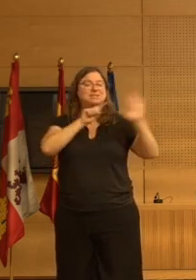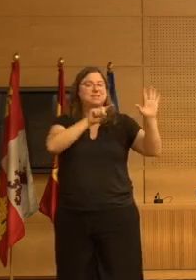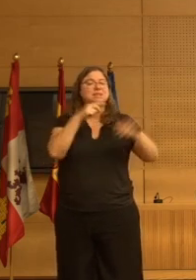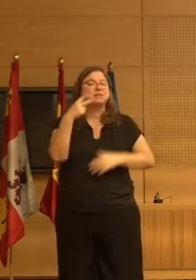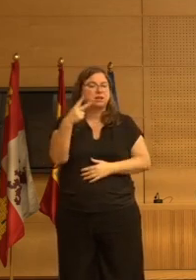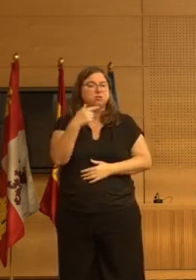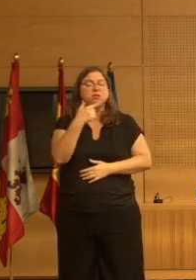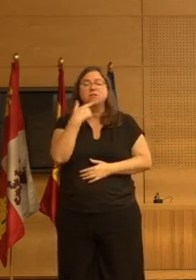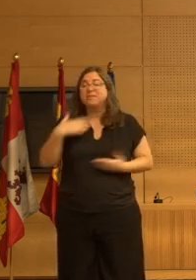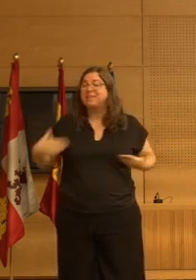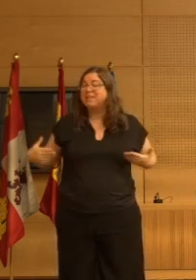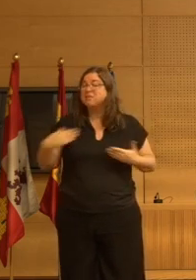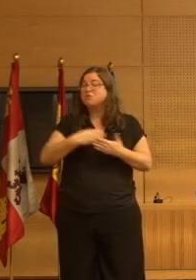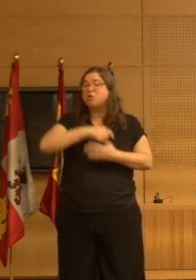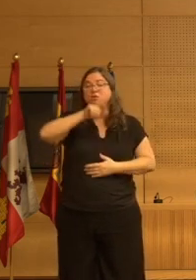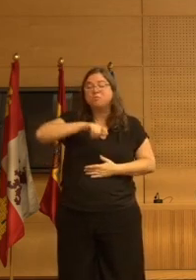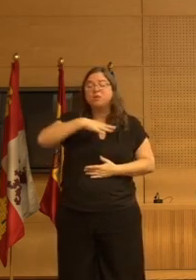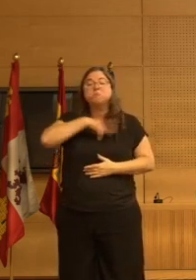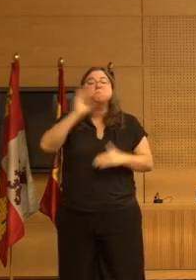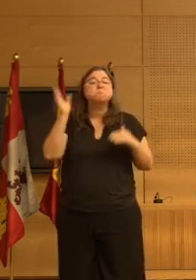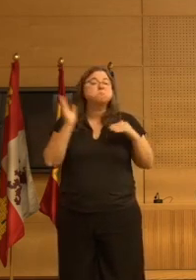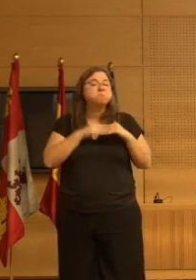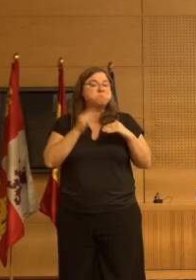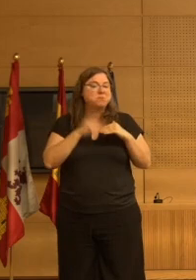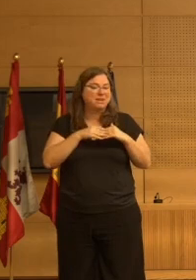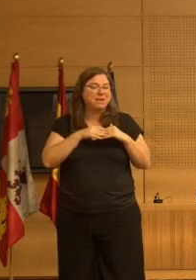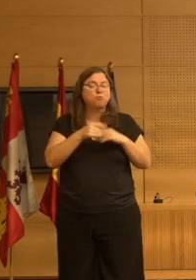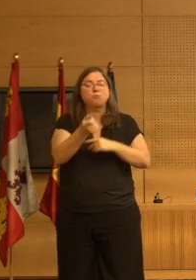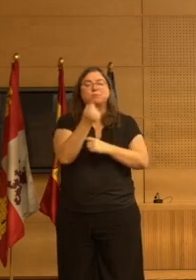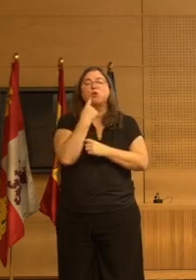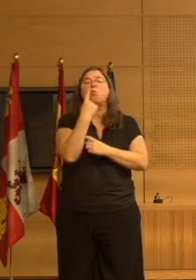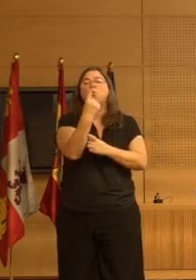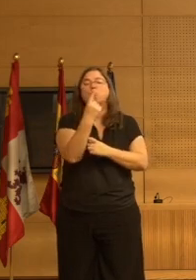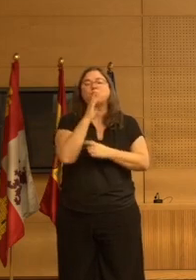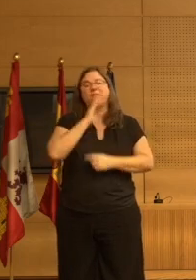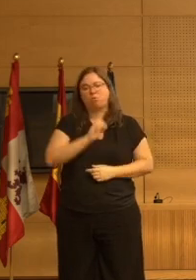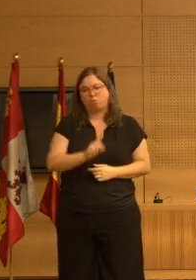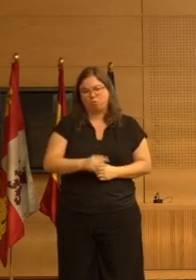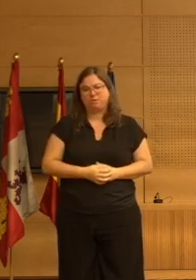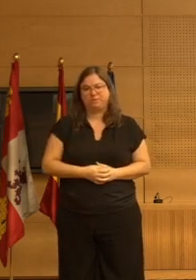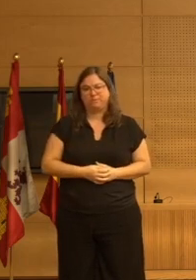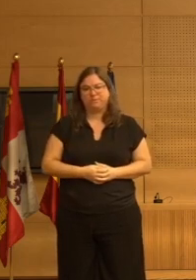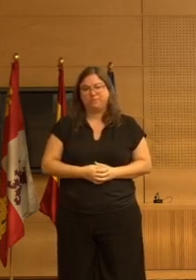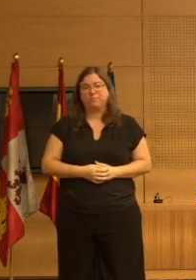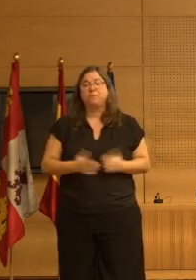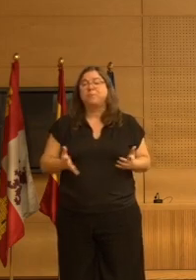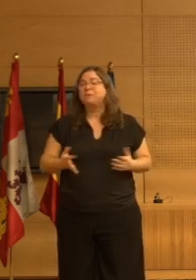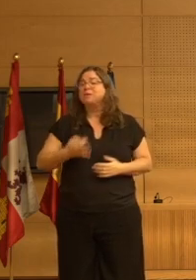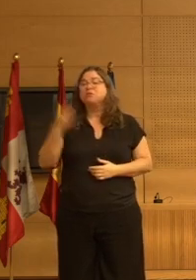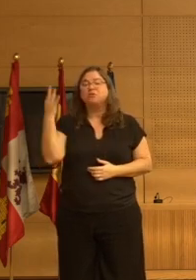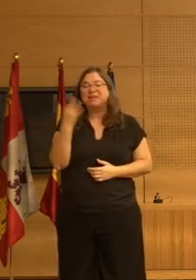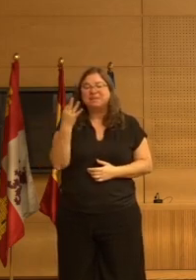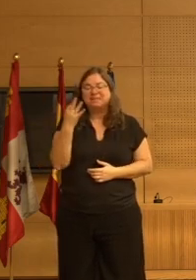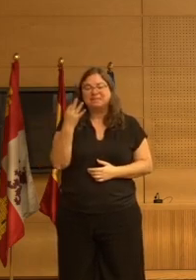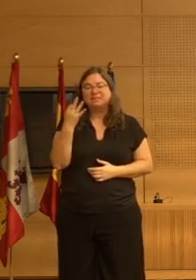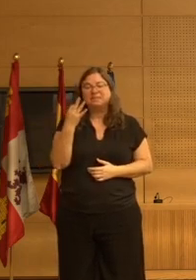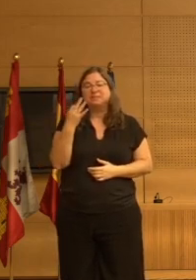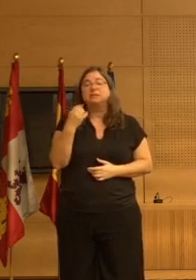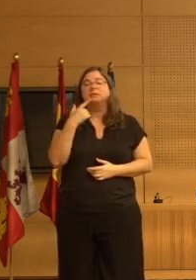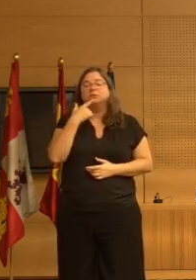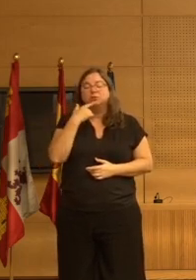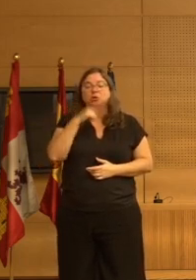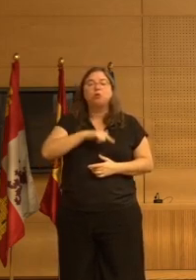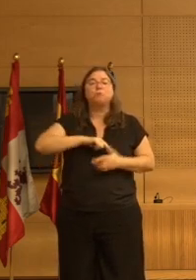prácticamente todos los pacientes tengan al menos un fármaco potencialmente inapropiado pero se trata simplemente de